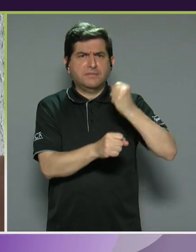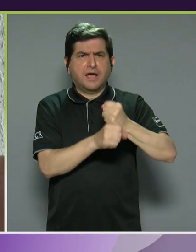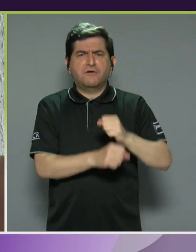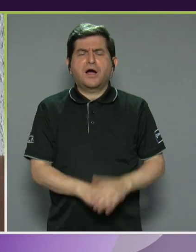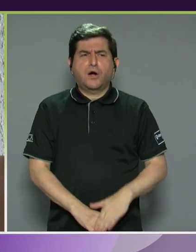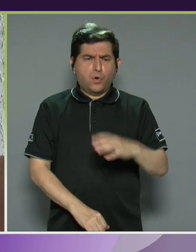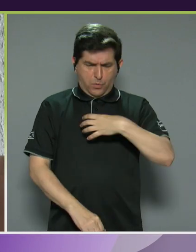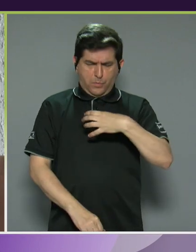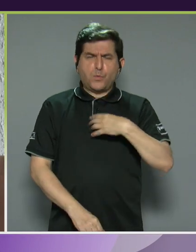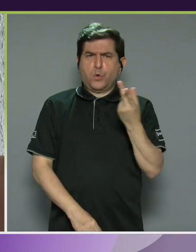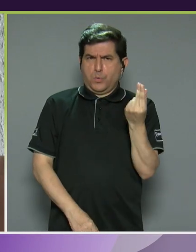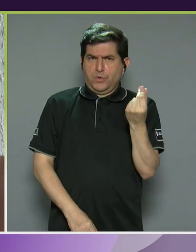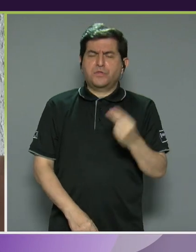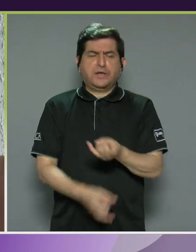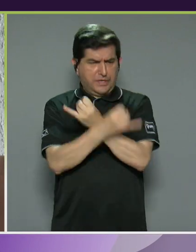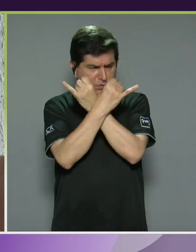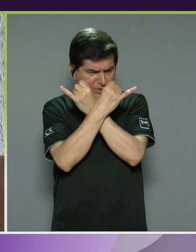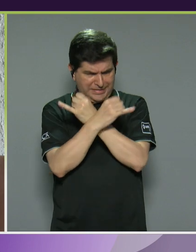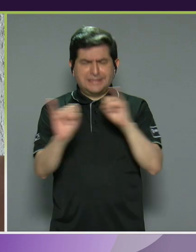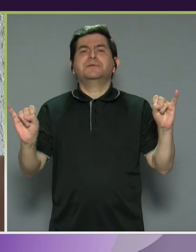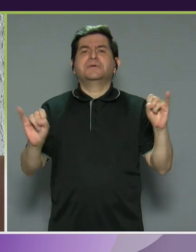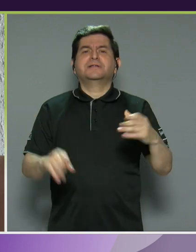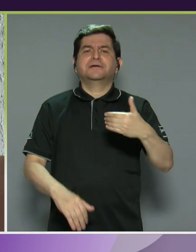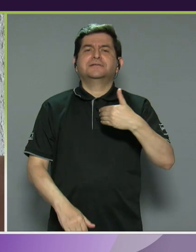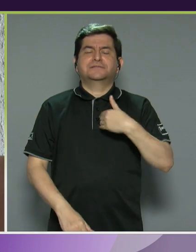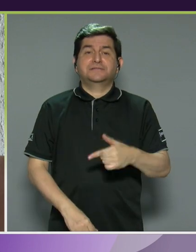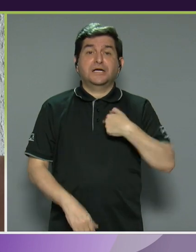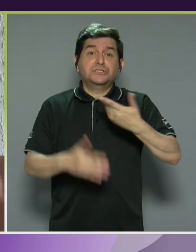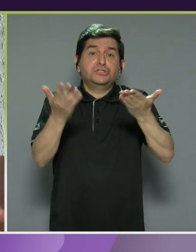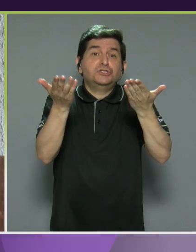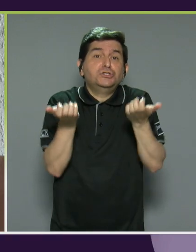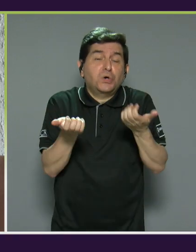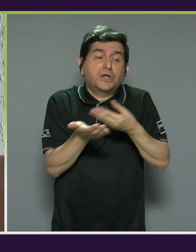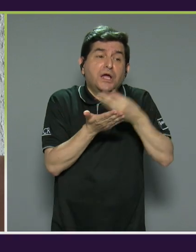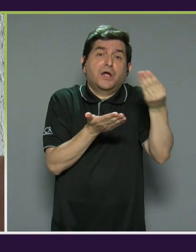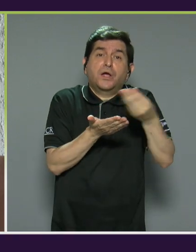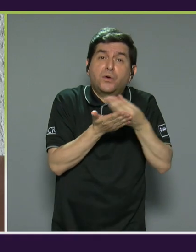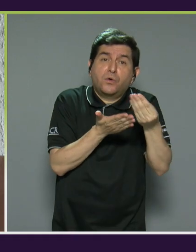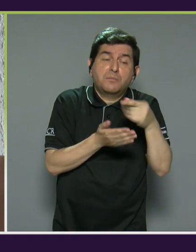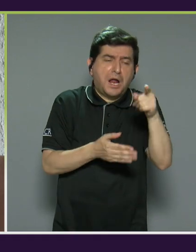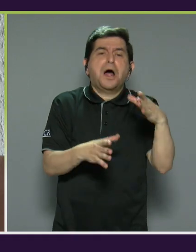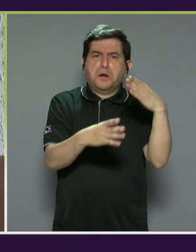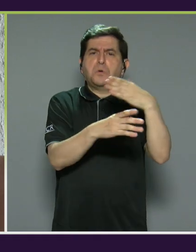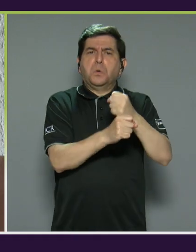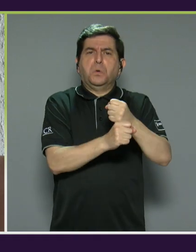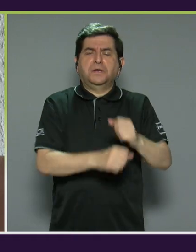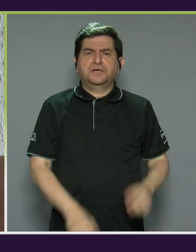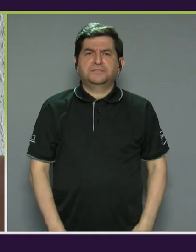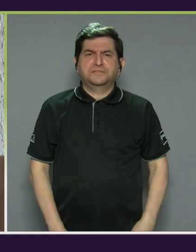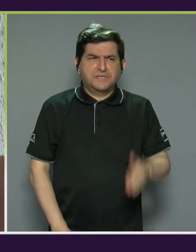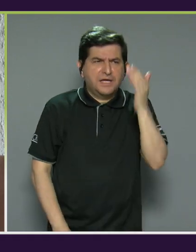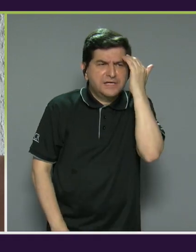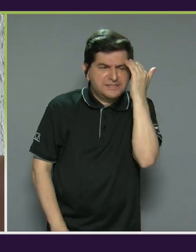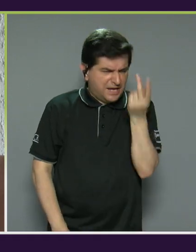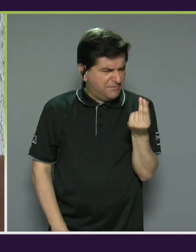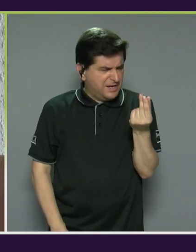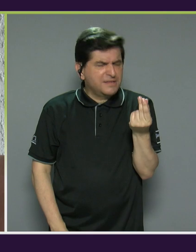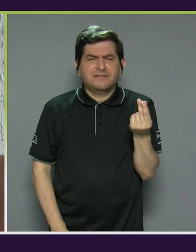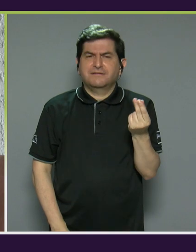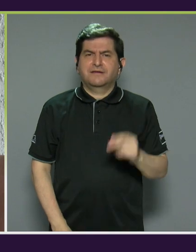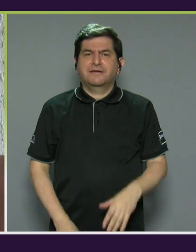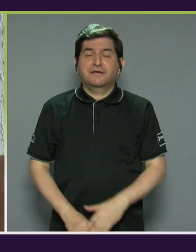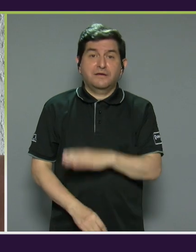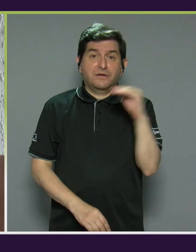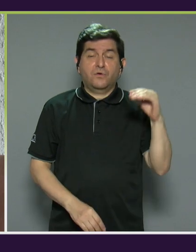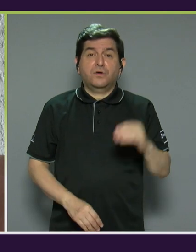ganar su dinero, ser independientes, ¿verdad? Bueno, si yo quiero ir a comprar esto, ella lo hace, conocer el dinero y